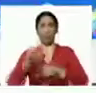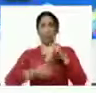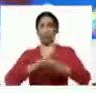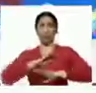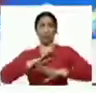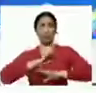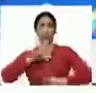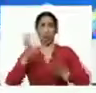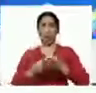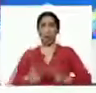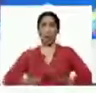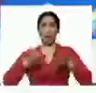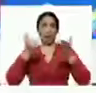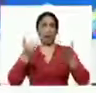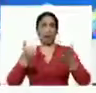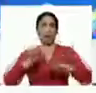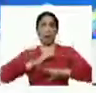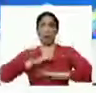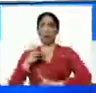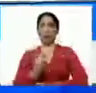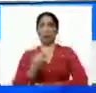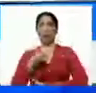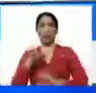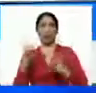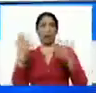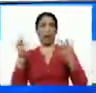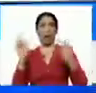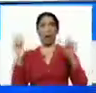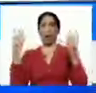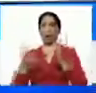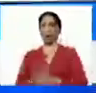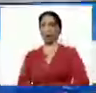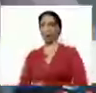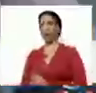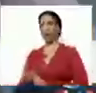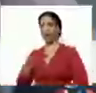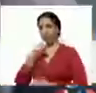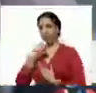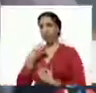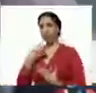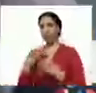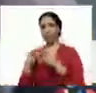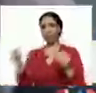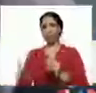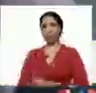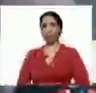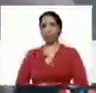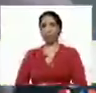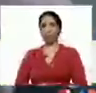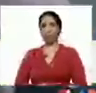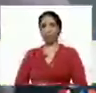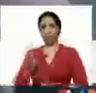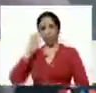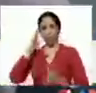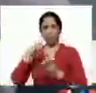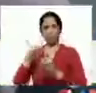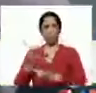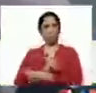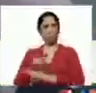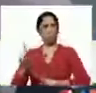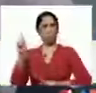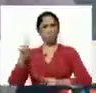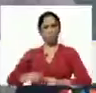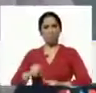clac autónomamente esto es un gran logro así es mi comandante en jefe y bueno por supuesto todo esto en el marco de la eficiencia y la